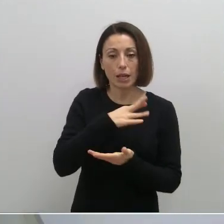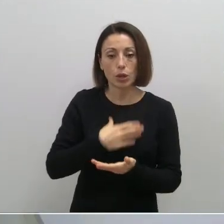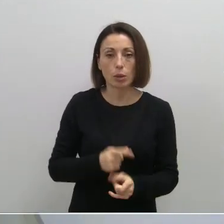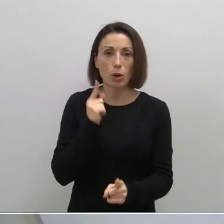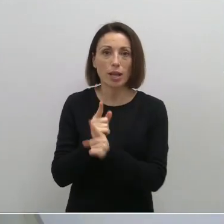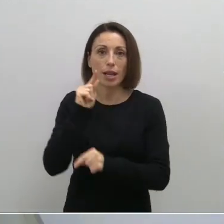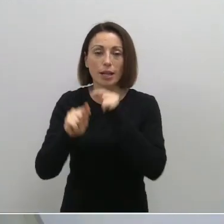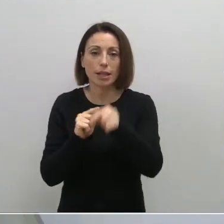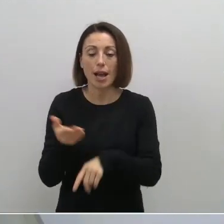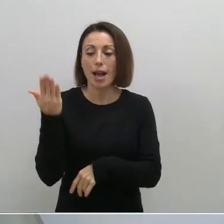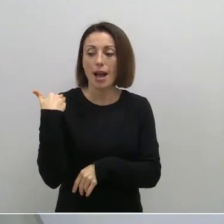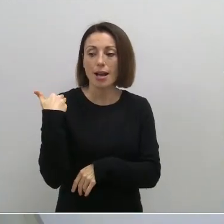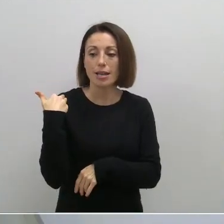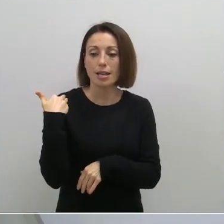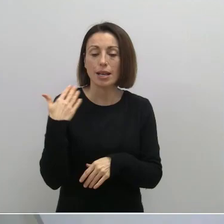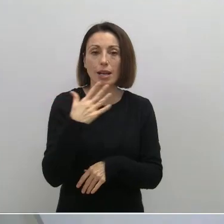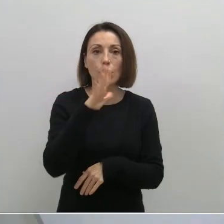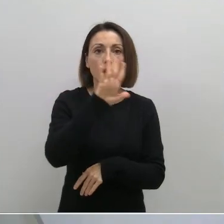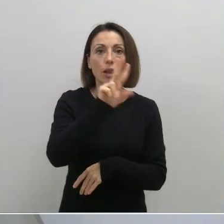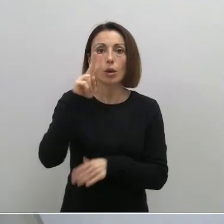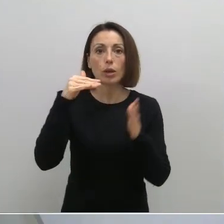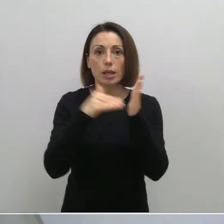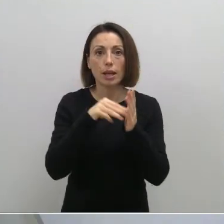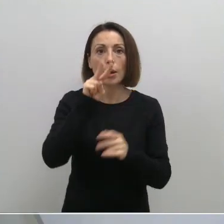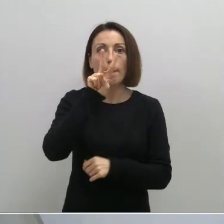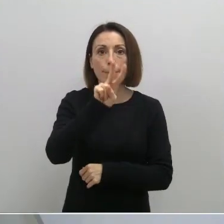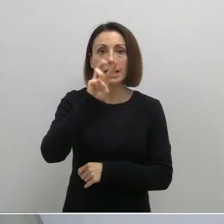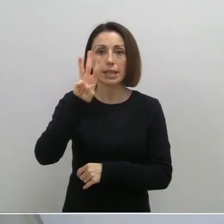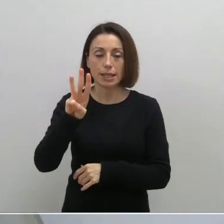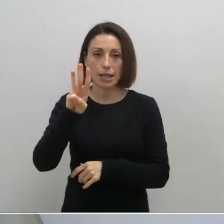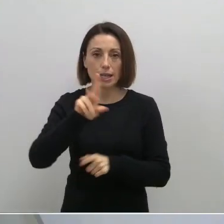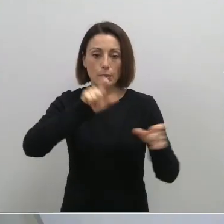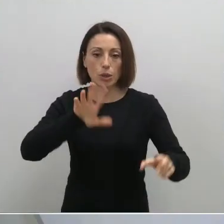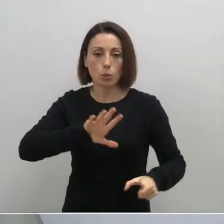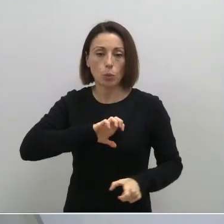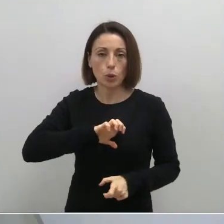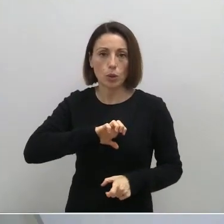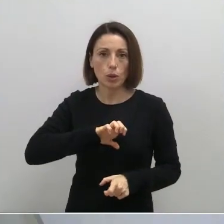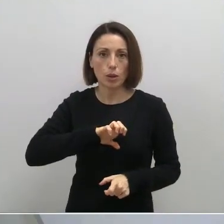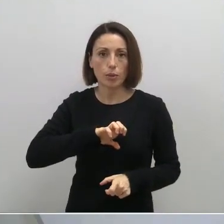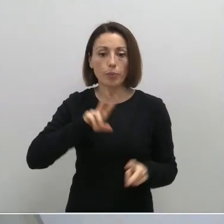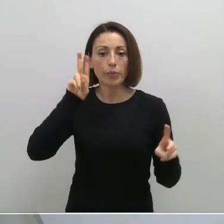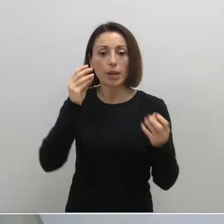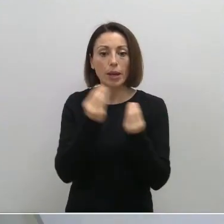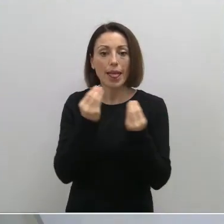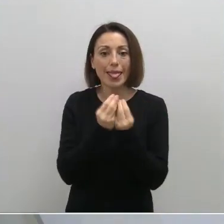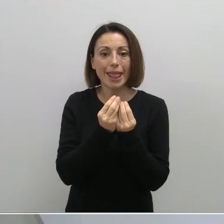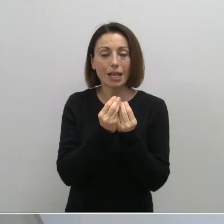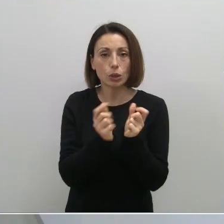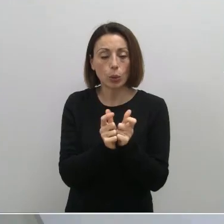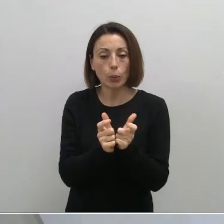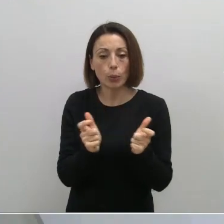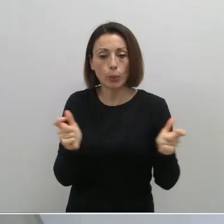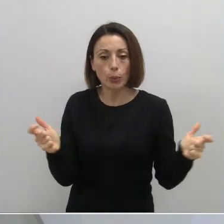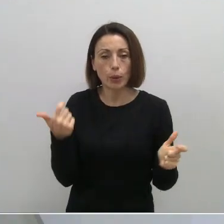antígenos hasta ayer es de 52.023 casos. Con respecto a este dato acumulado, y